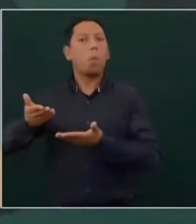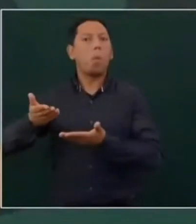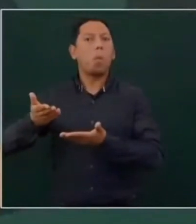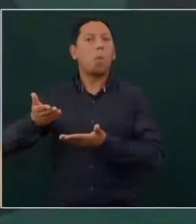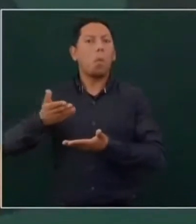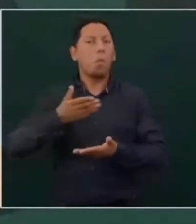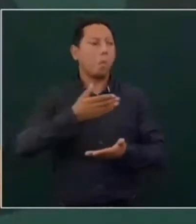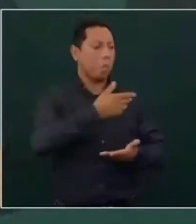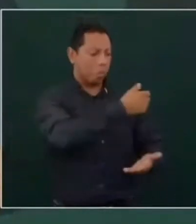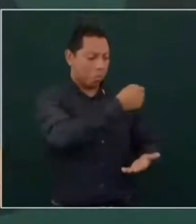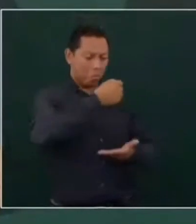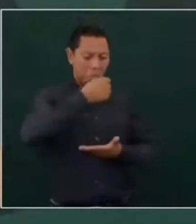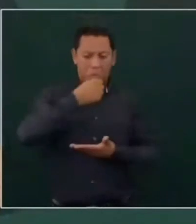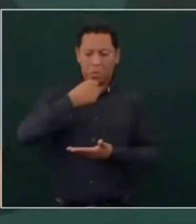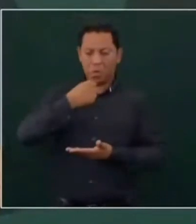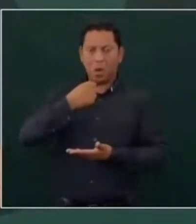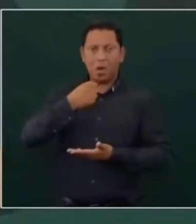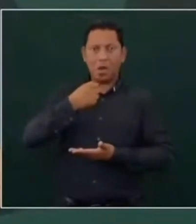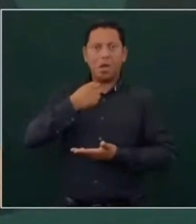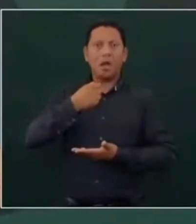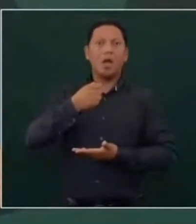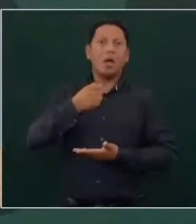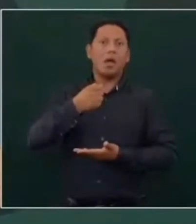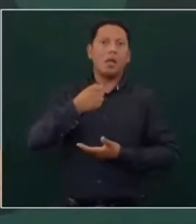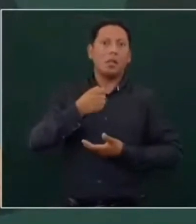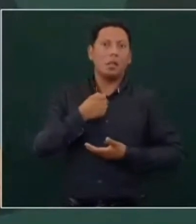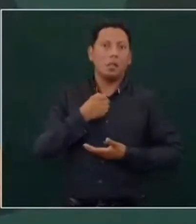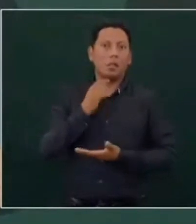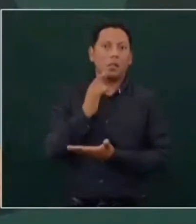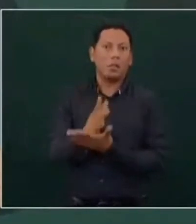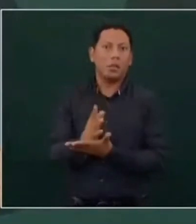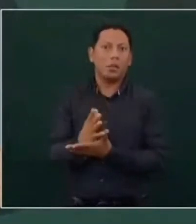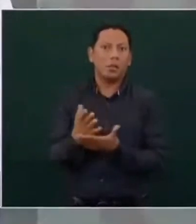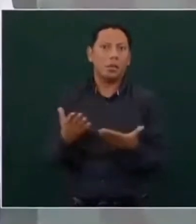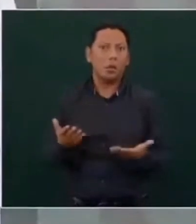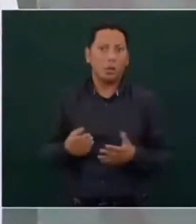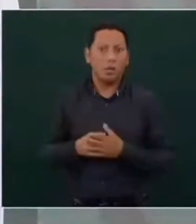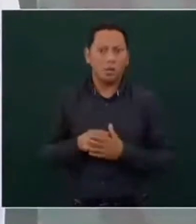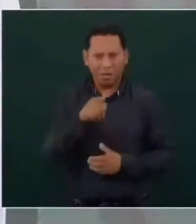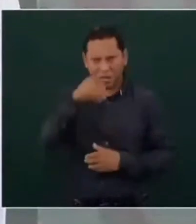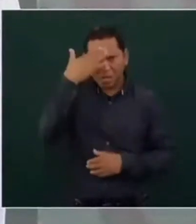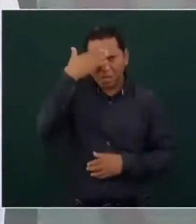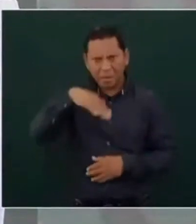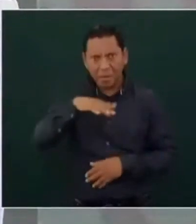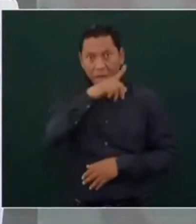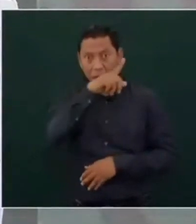bueno ahora estamos padeciendo que hasta el gobierno de Estados Unidos